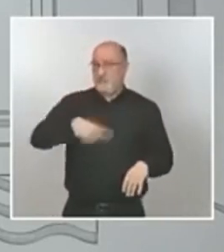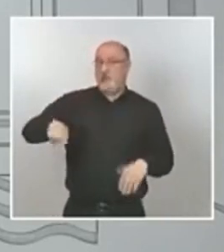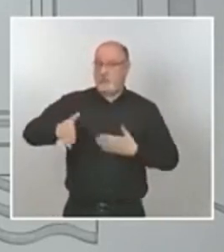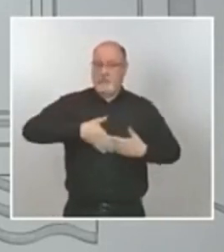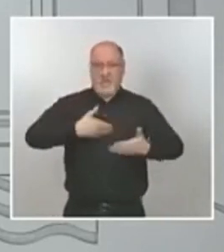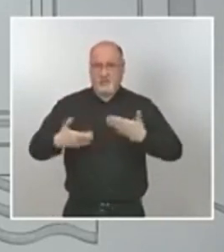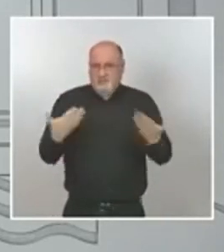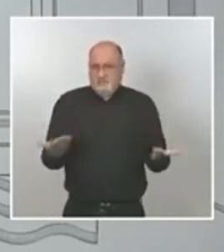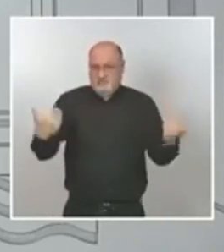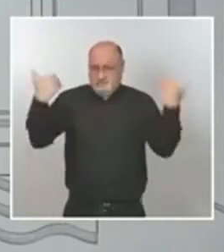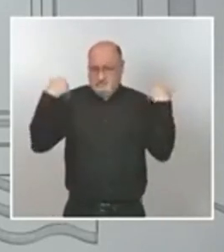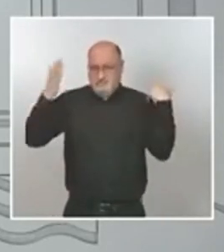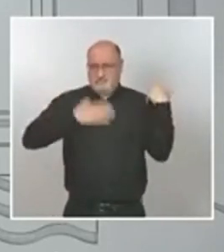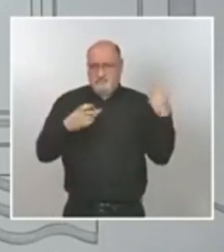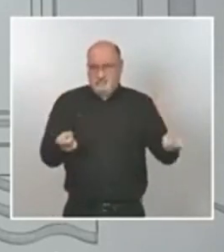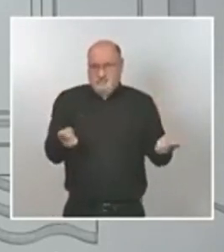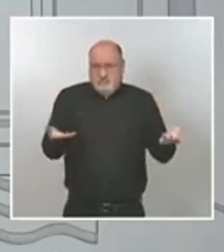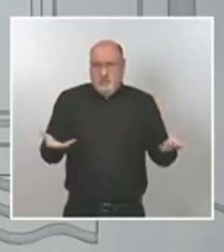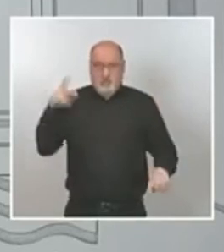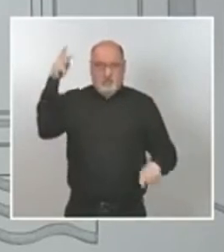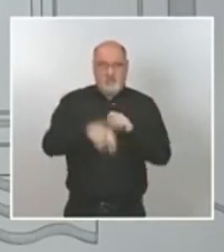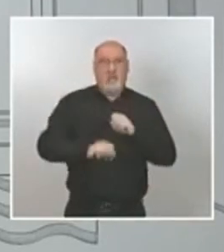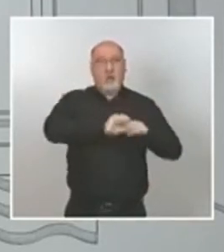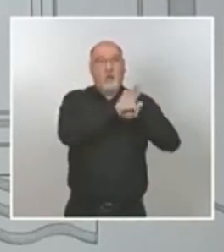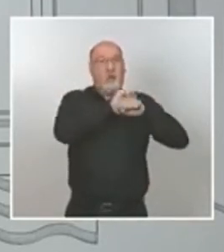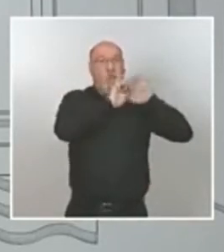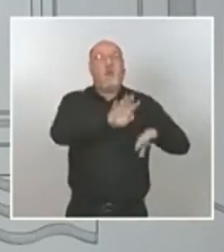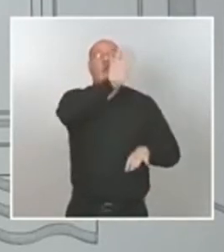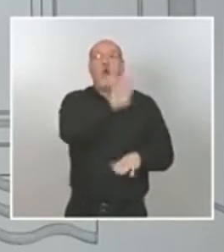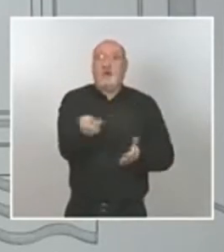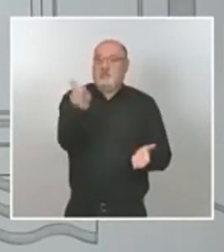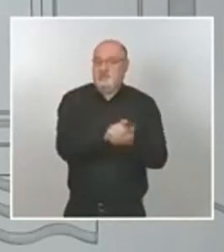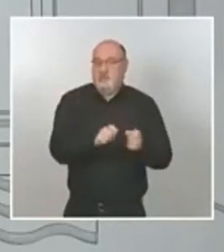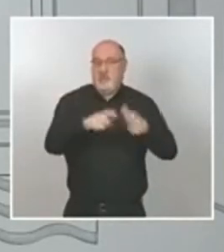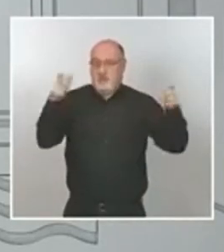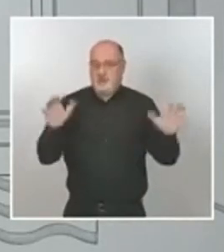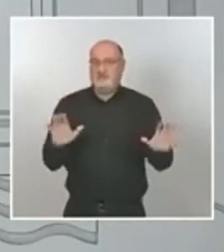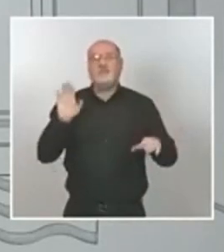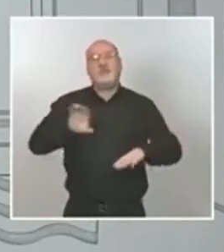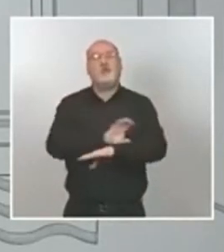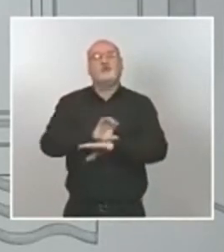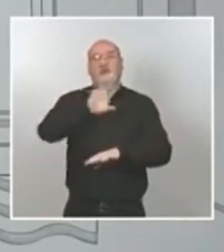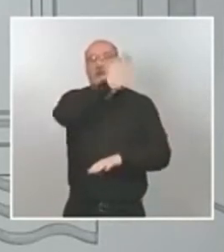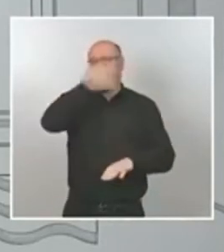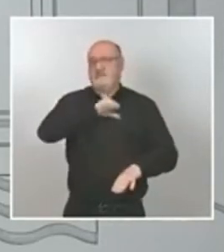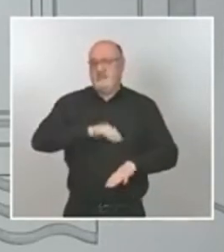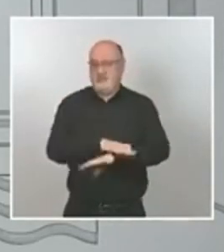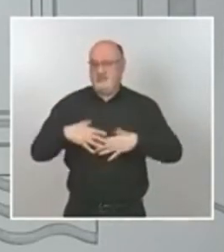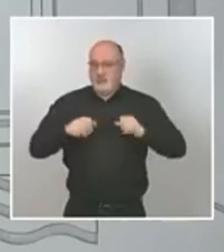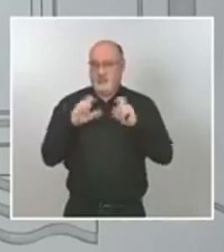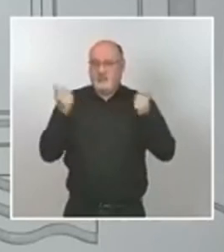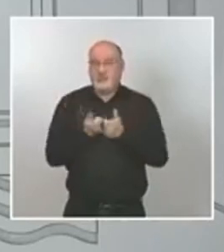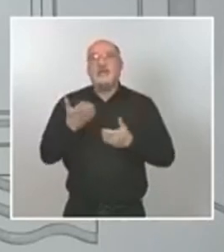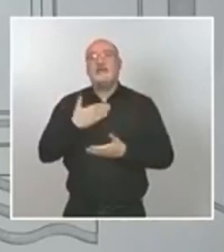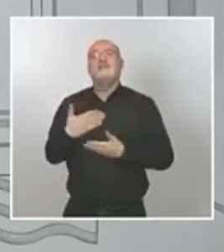nuevo repunte y por tanto una nueva cuarta ola también hemos compartido en el consejo la propuesta de la comisión de salud